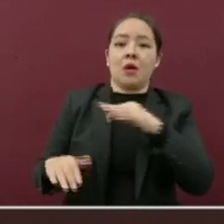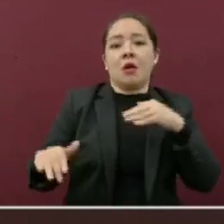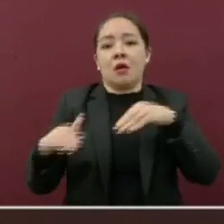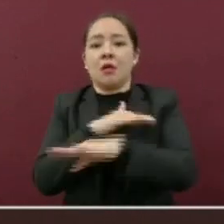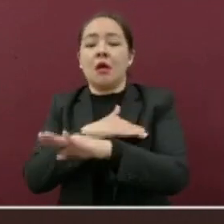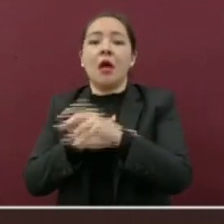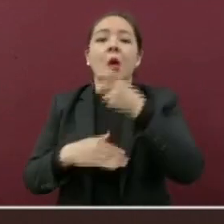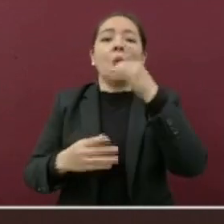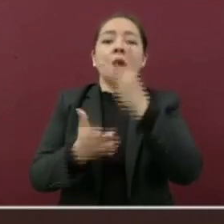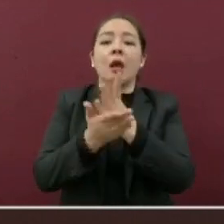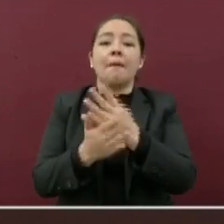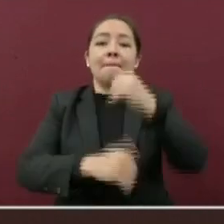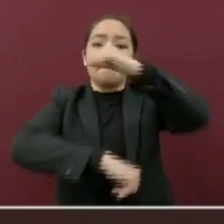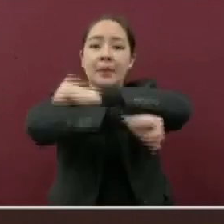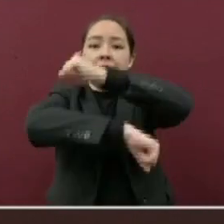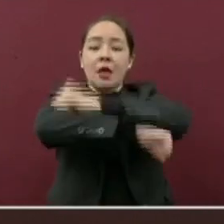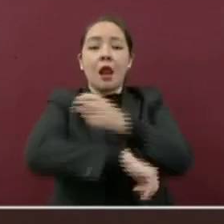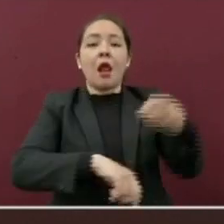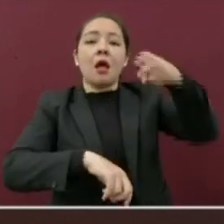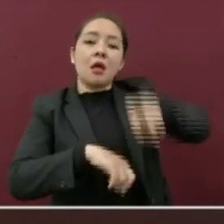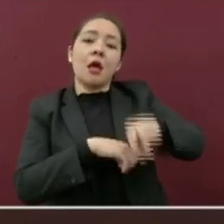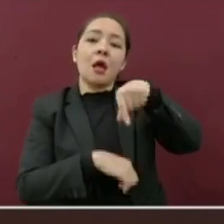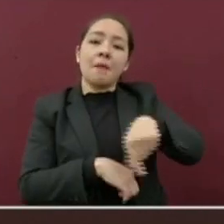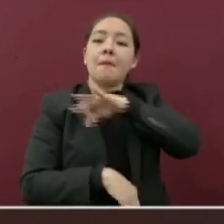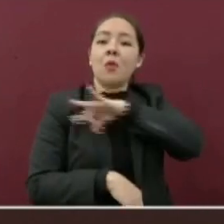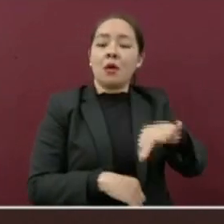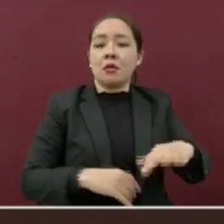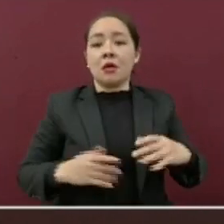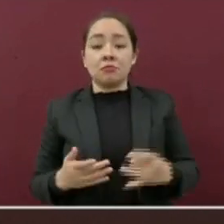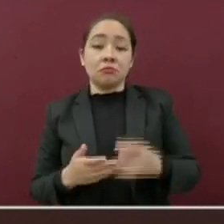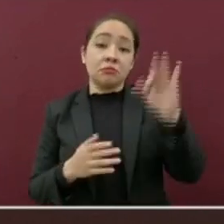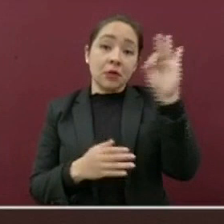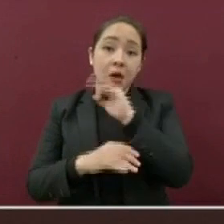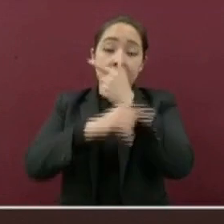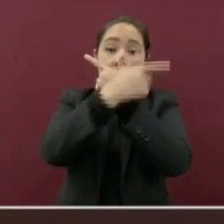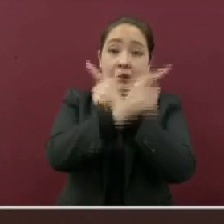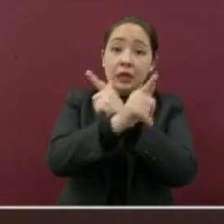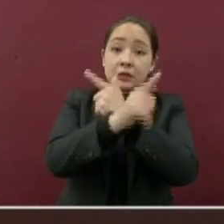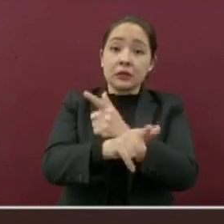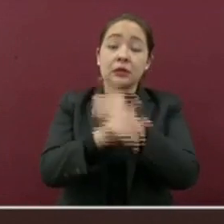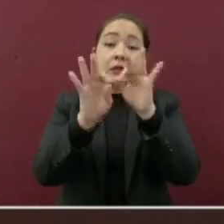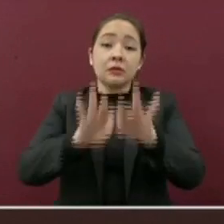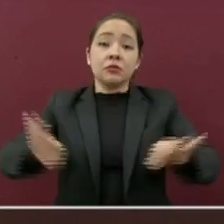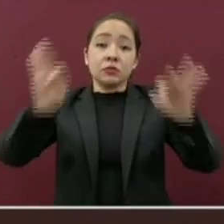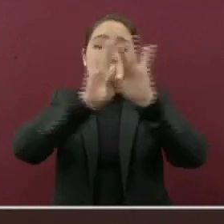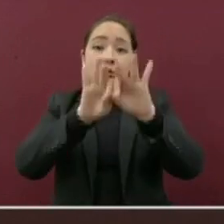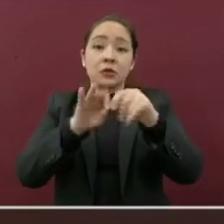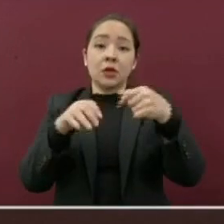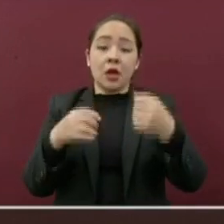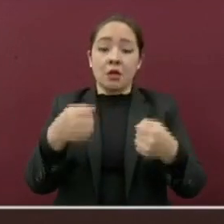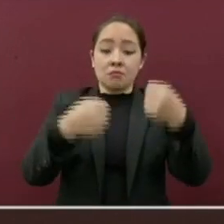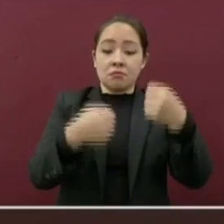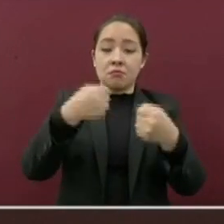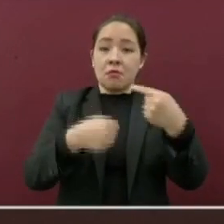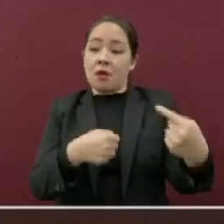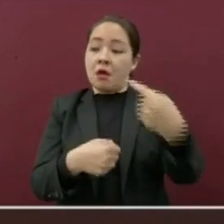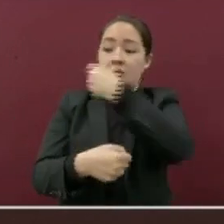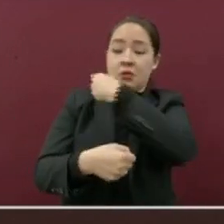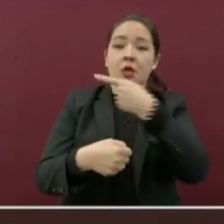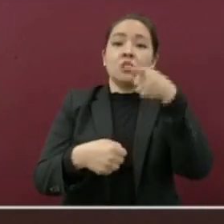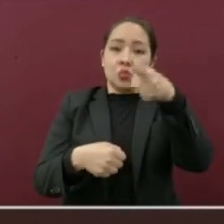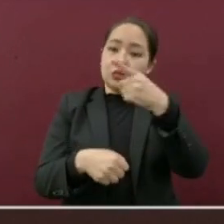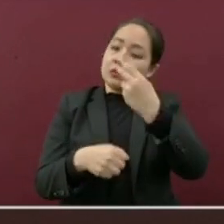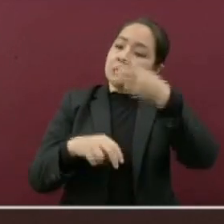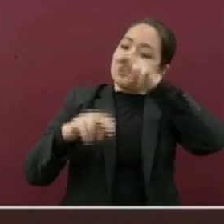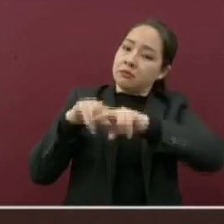debe ser en los asientos con ventanilla. Si es en un taxi, usted debe ir en el asiento trasero. No olvide, todos